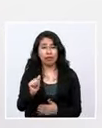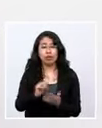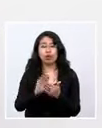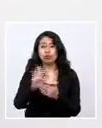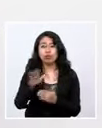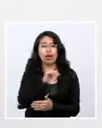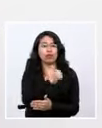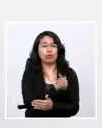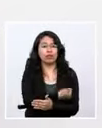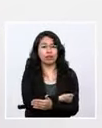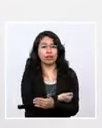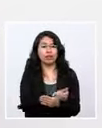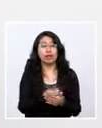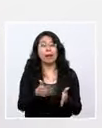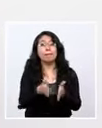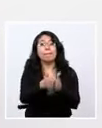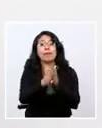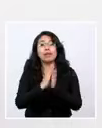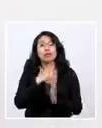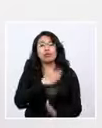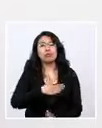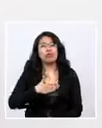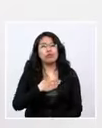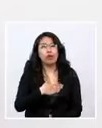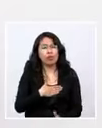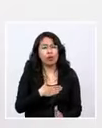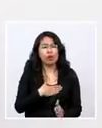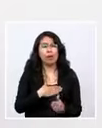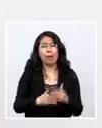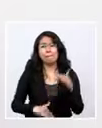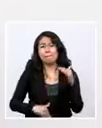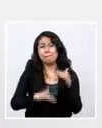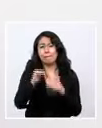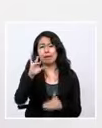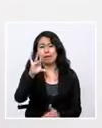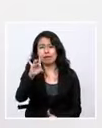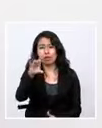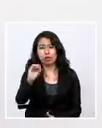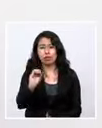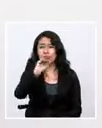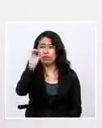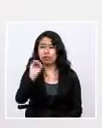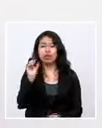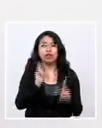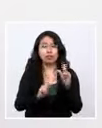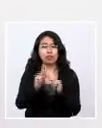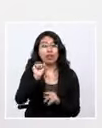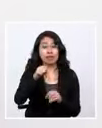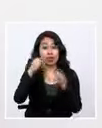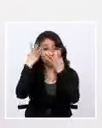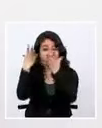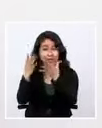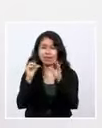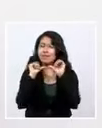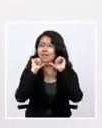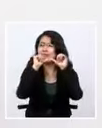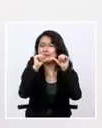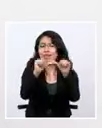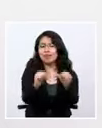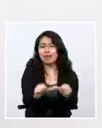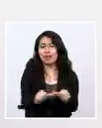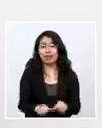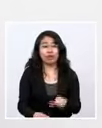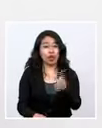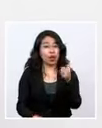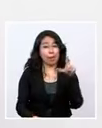autoridades. Y les pedimos, por favor, a más del 80% de la población que están cumpliendo, seguir haciendo y el otro